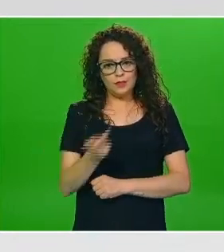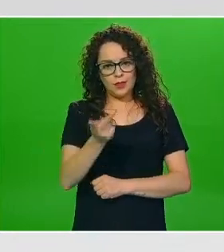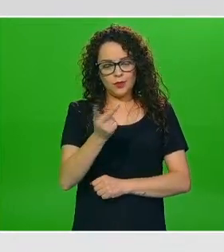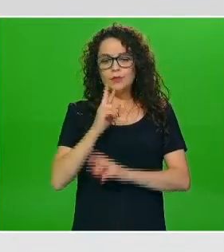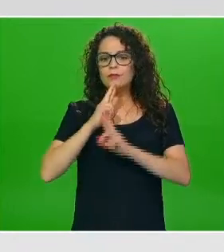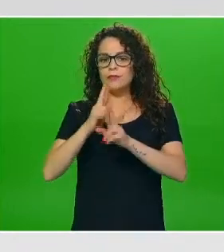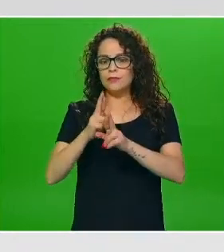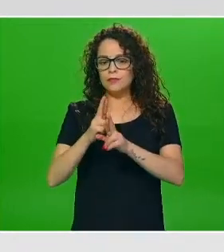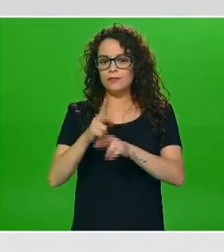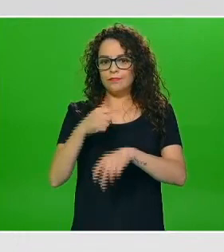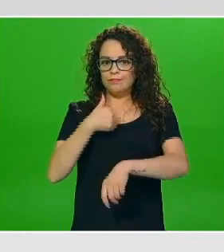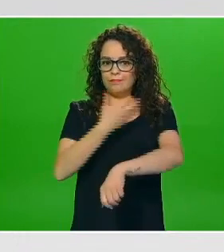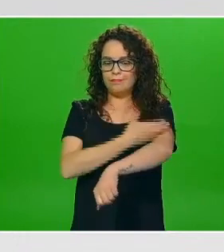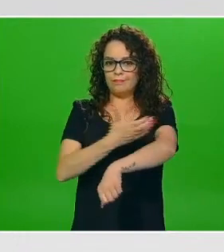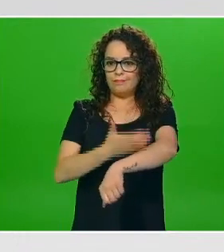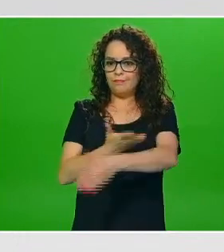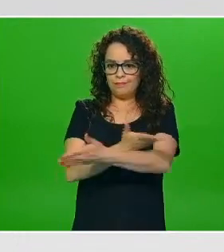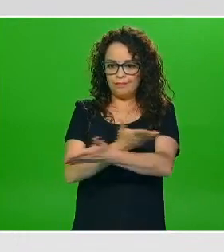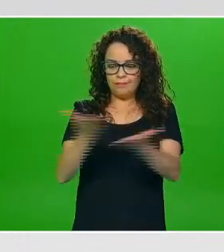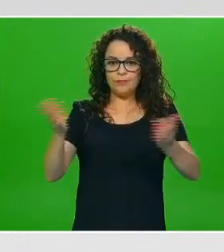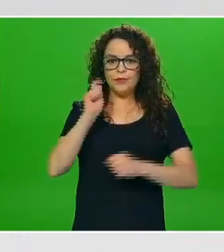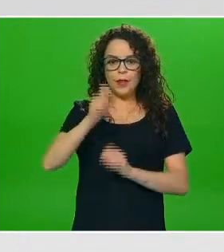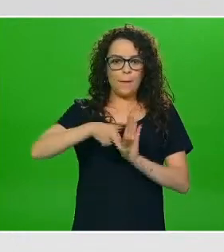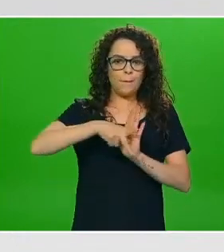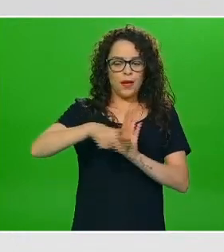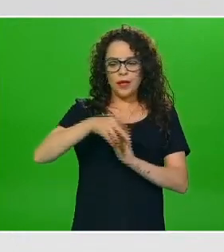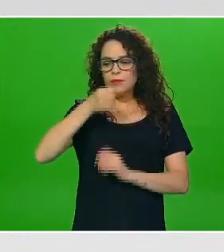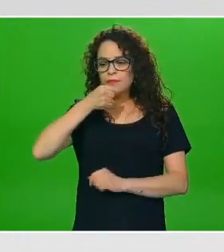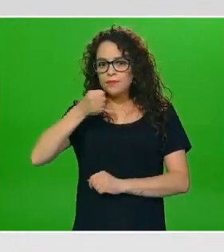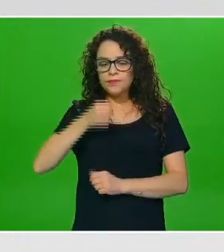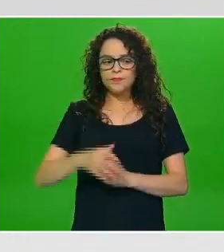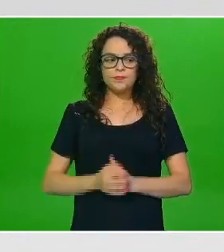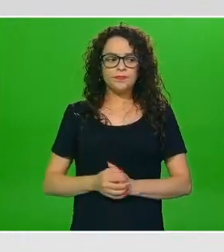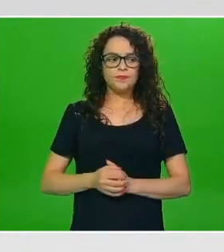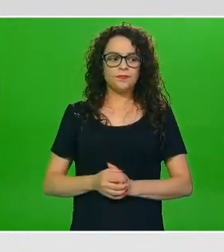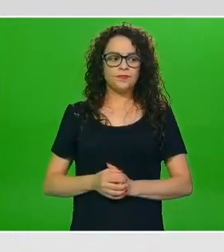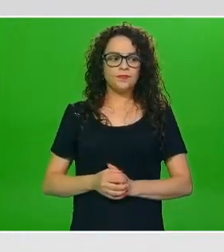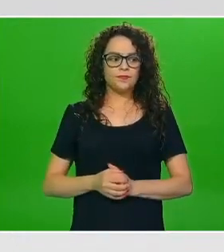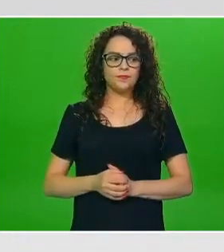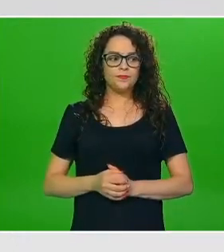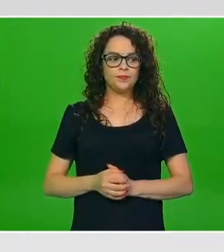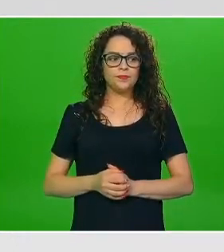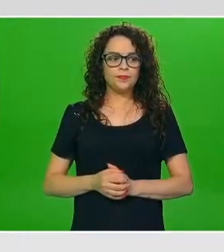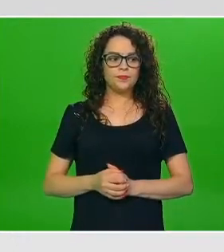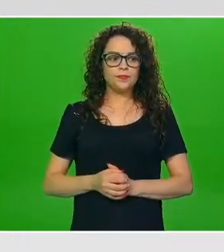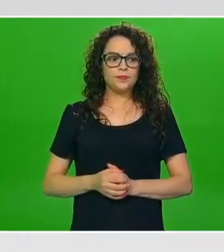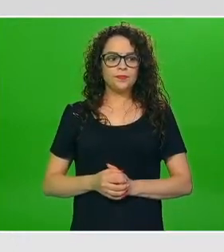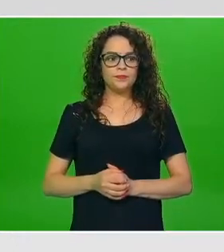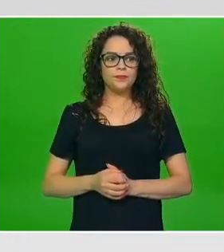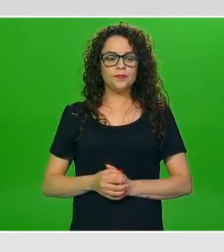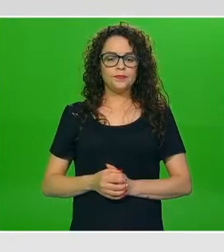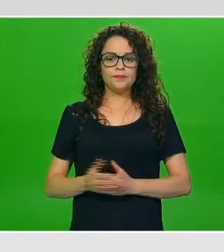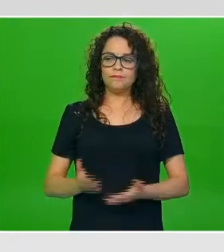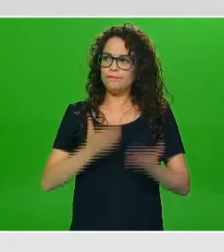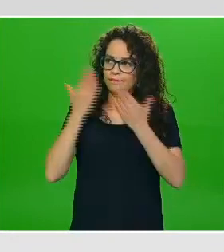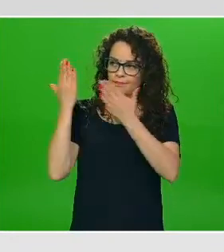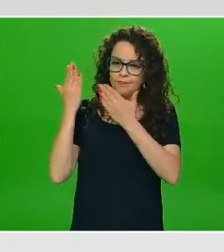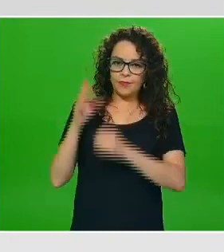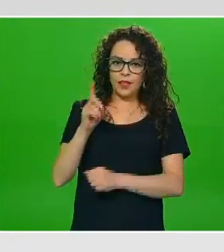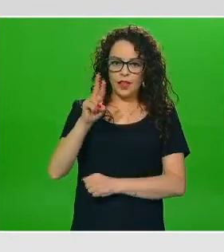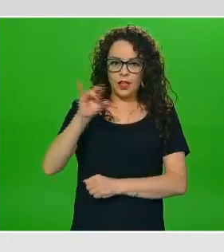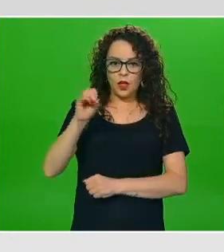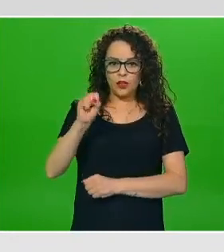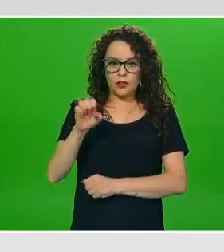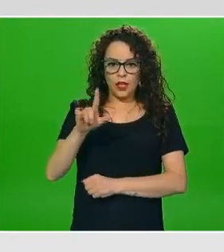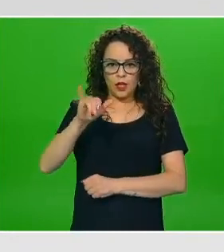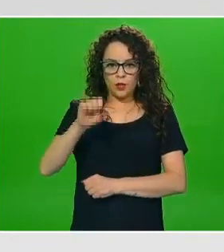comunicación nosotros con nuestra ponente invitada el día de hoy adelante doctor José Luis muchas